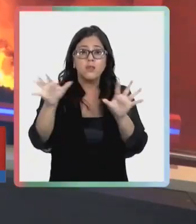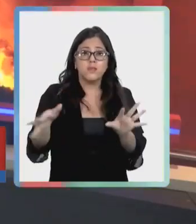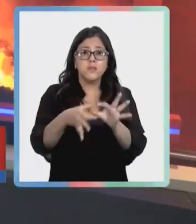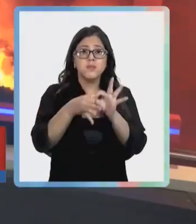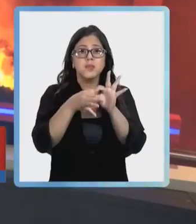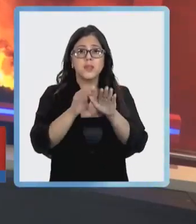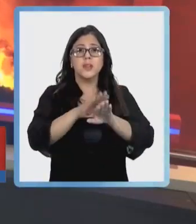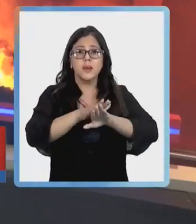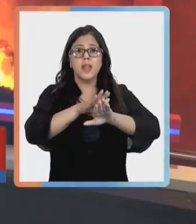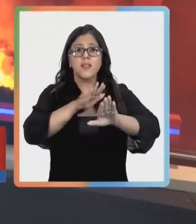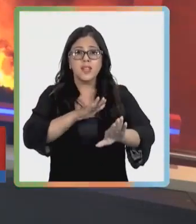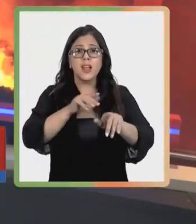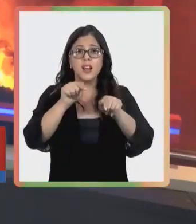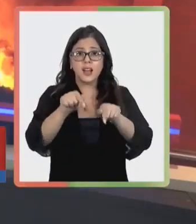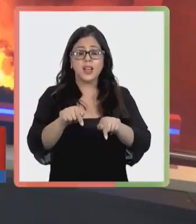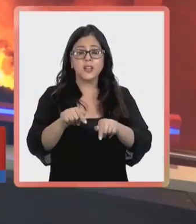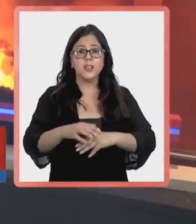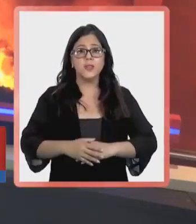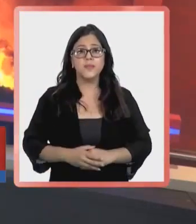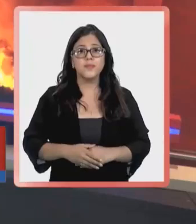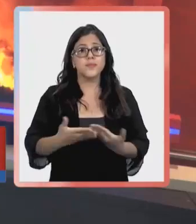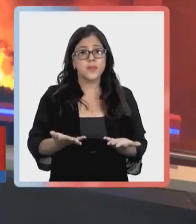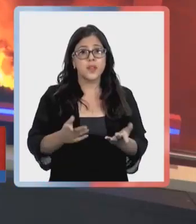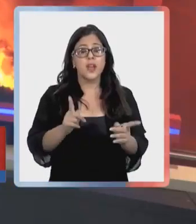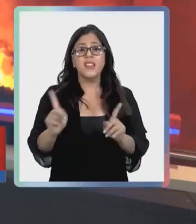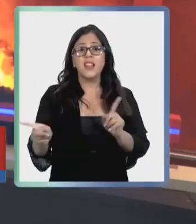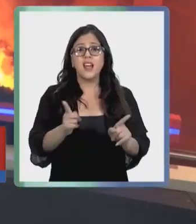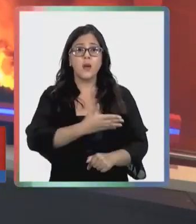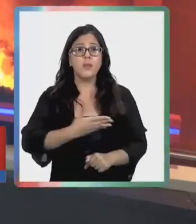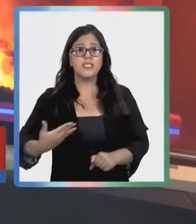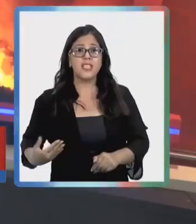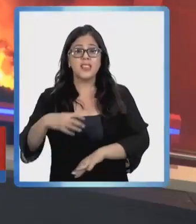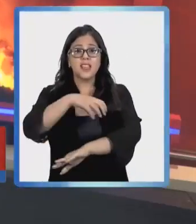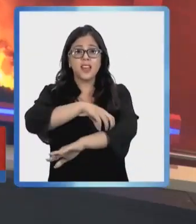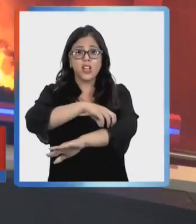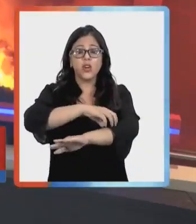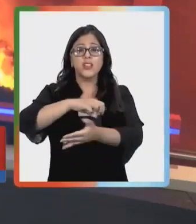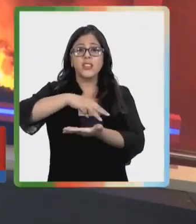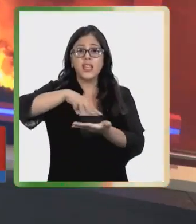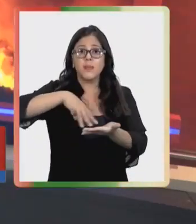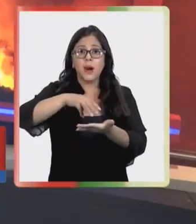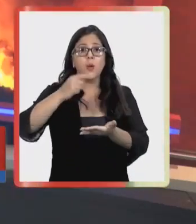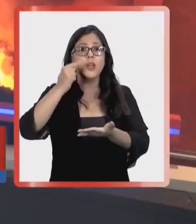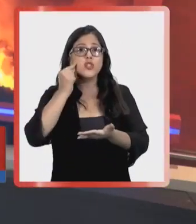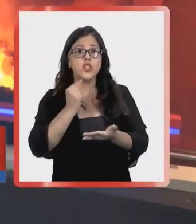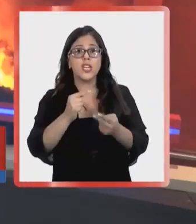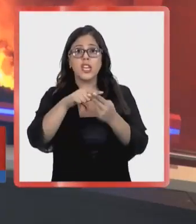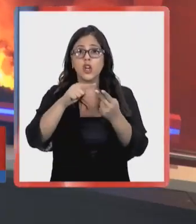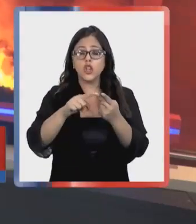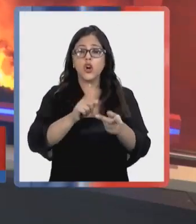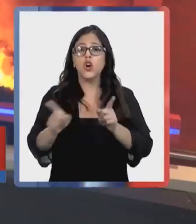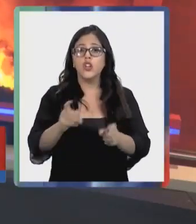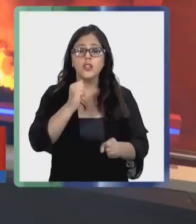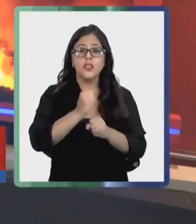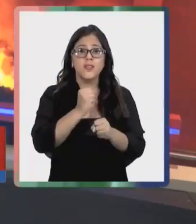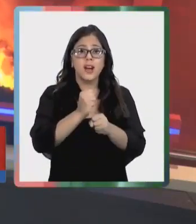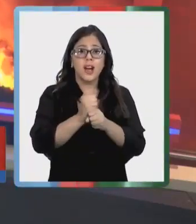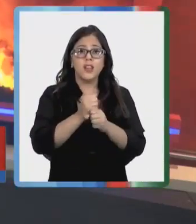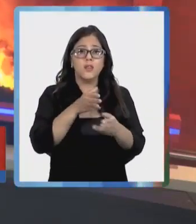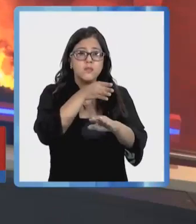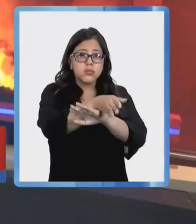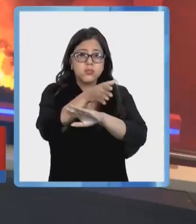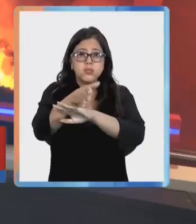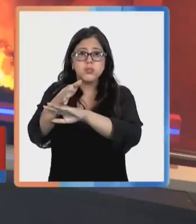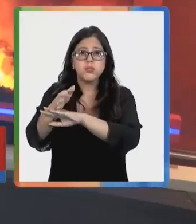conjuntos para prevenir este tipo de fenómenos. Los delegados presidenciales del Maule y O'Higgins, por ejemplo, están coordinando trabajos